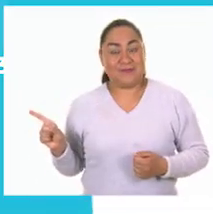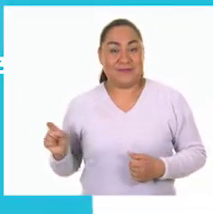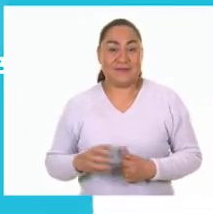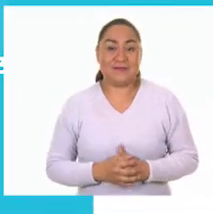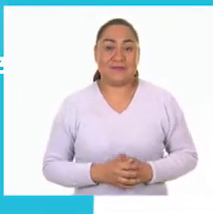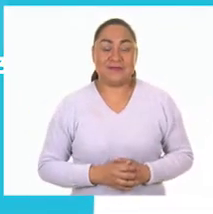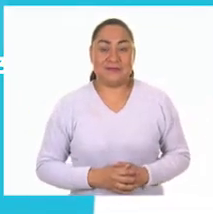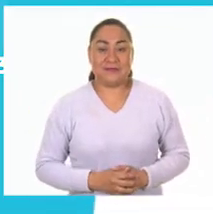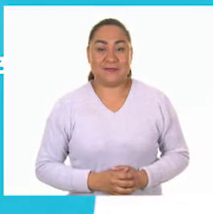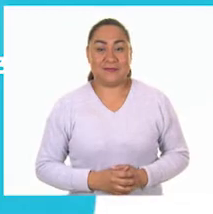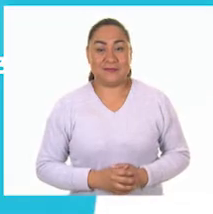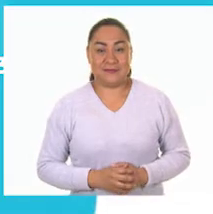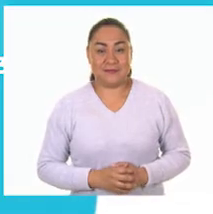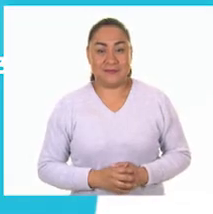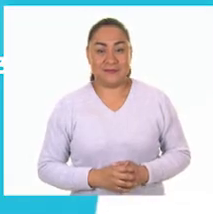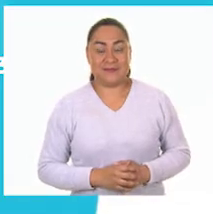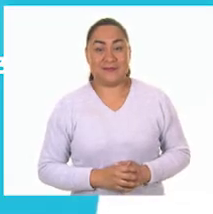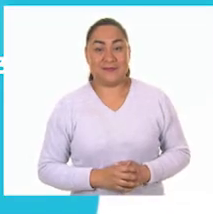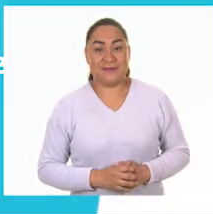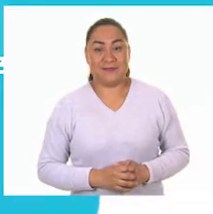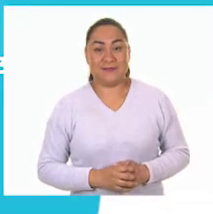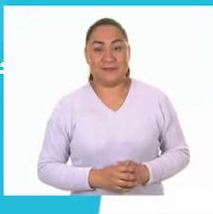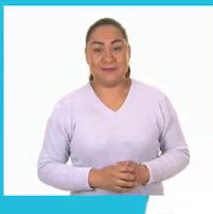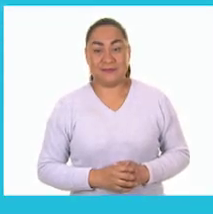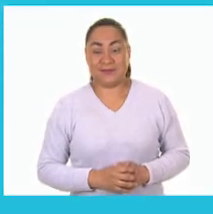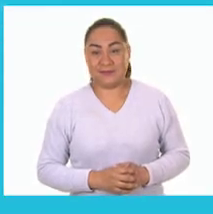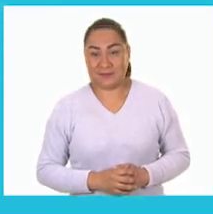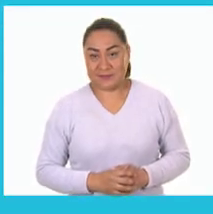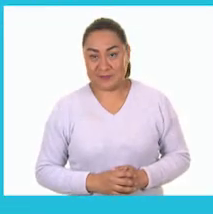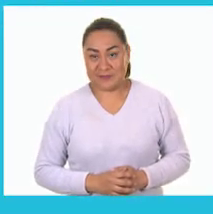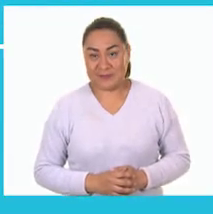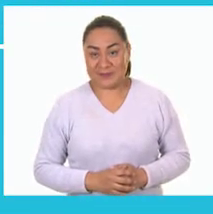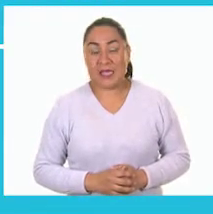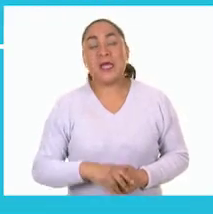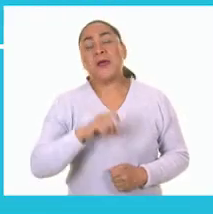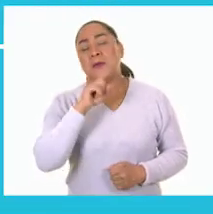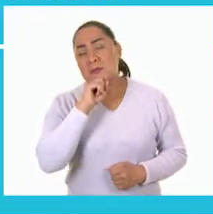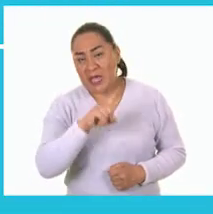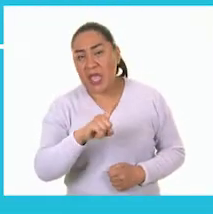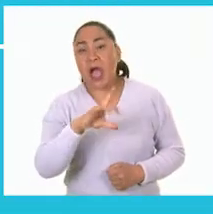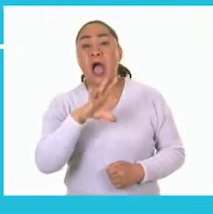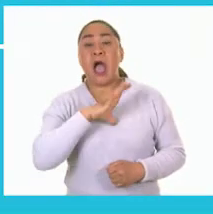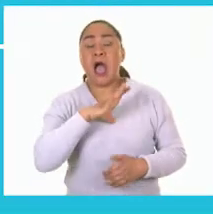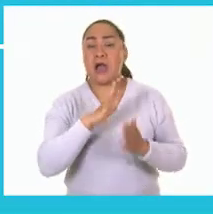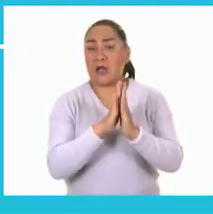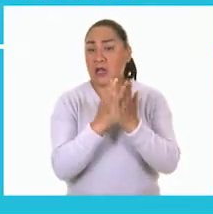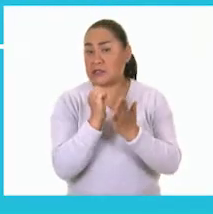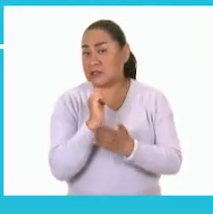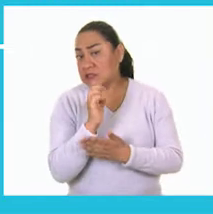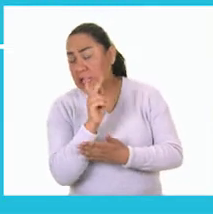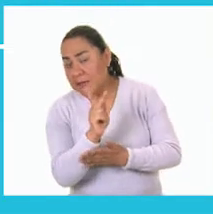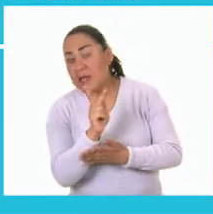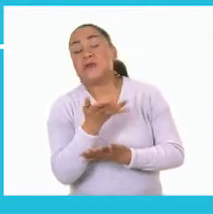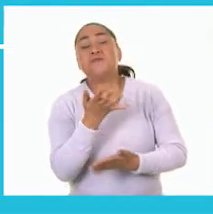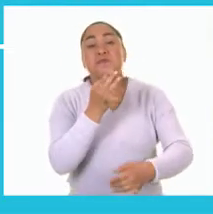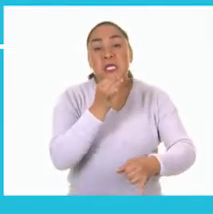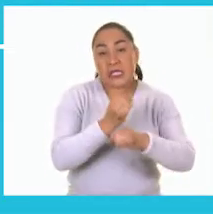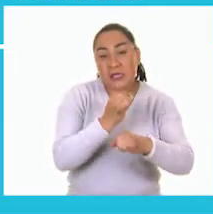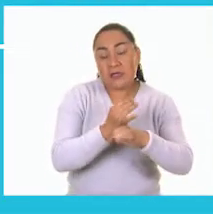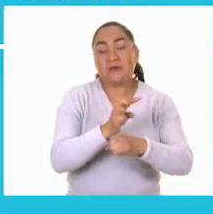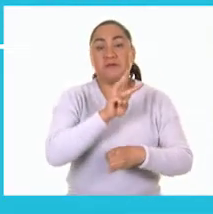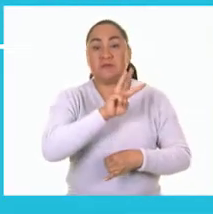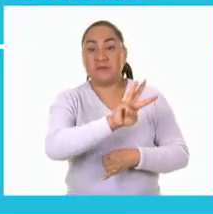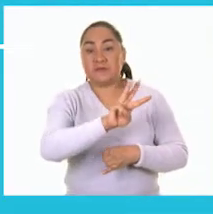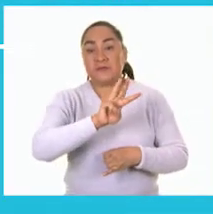5541-720413 100 líneas también puedes encontrar los libros de texto en la página